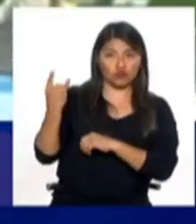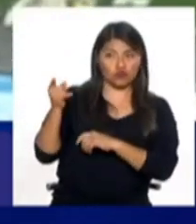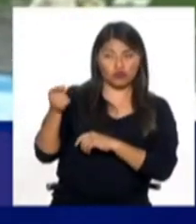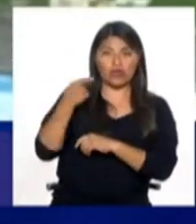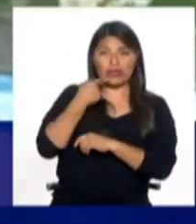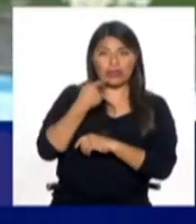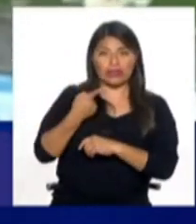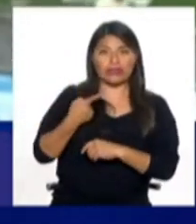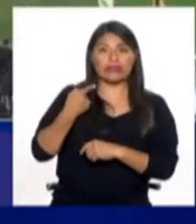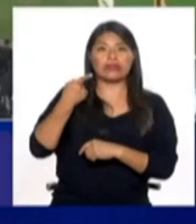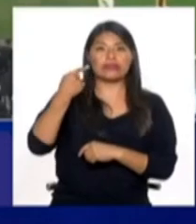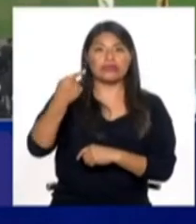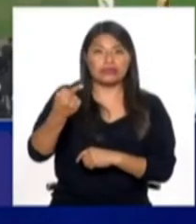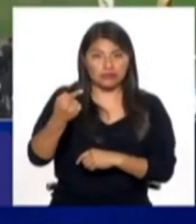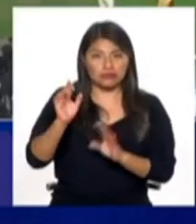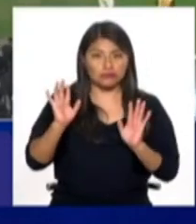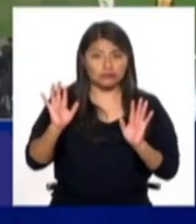de,